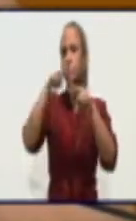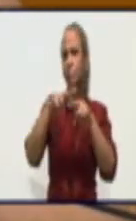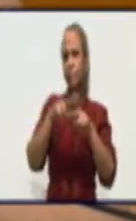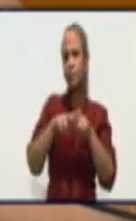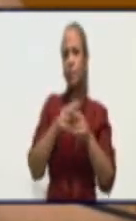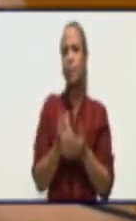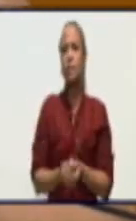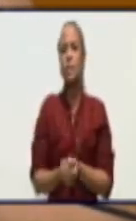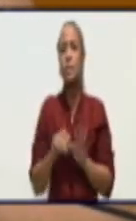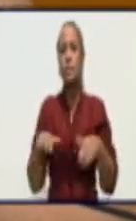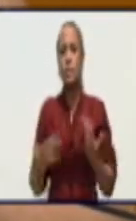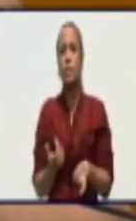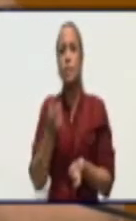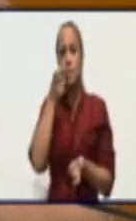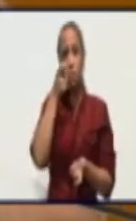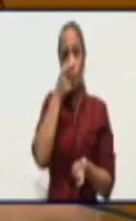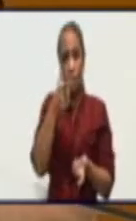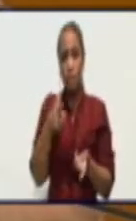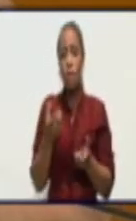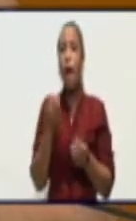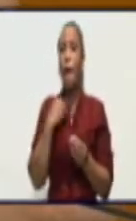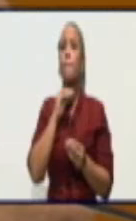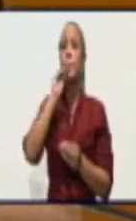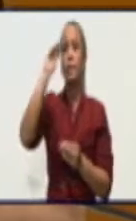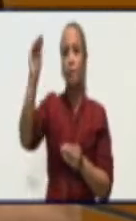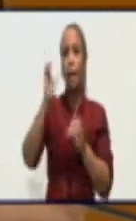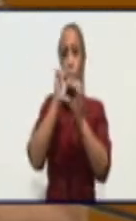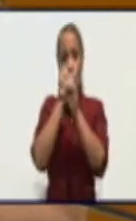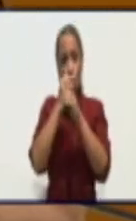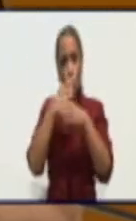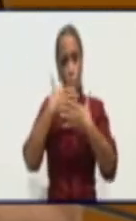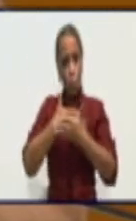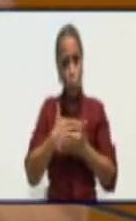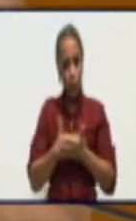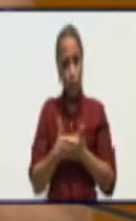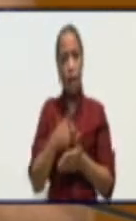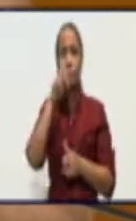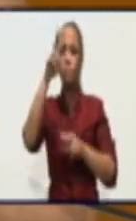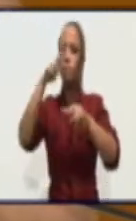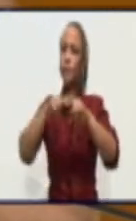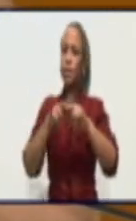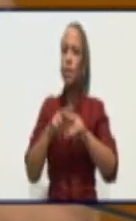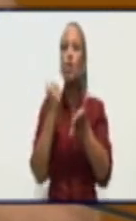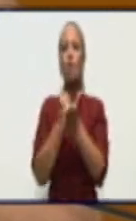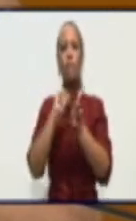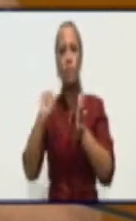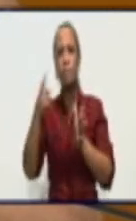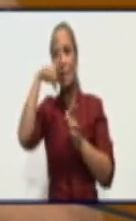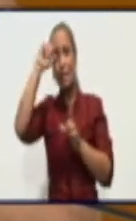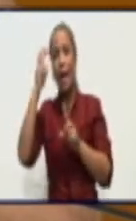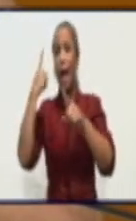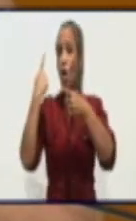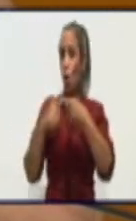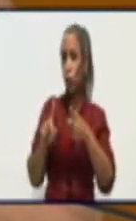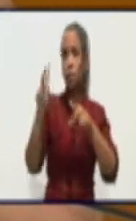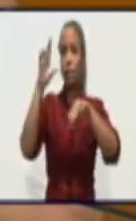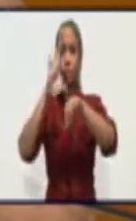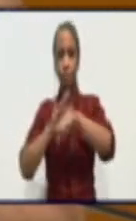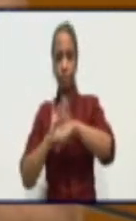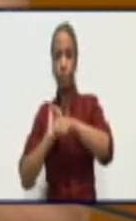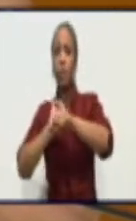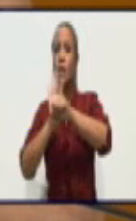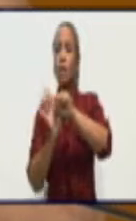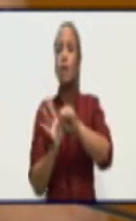de que se sospeche nosotros tenemos que mandar las muestras y el IPK es quien confirma que existe otra cepa que esté circulando en Granma